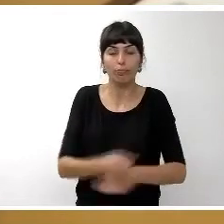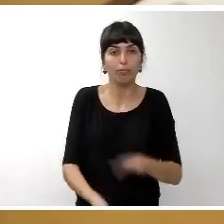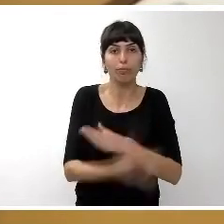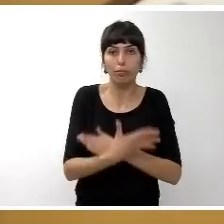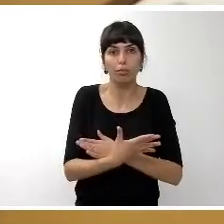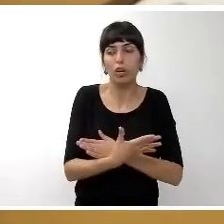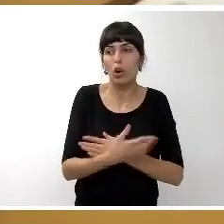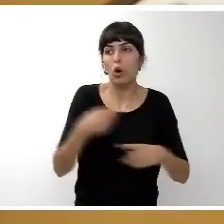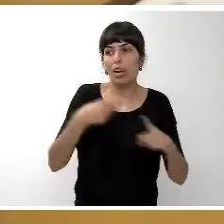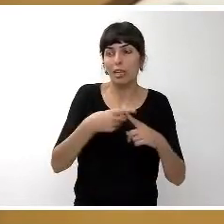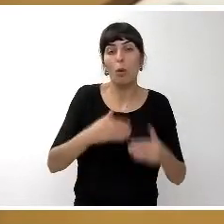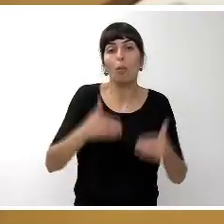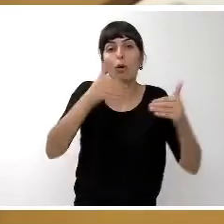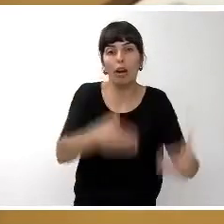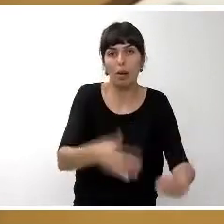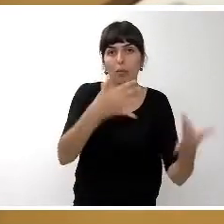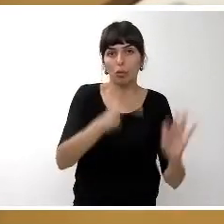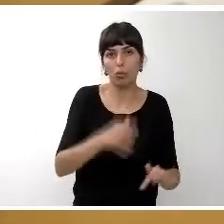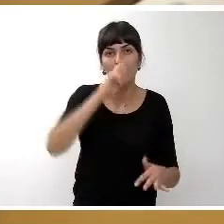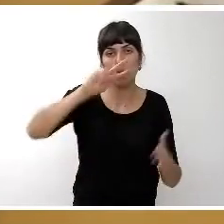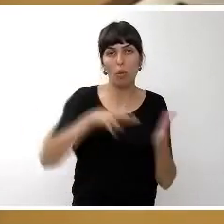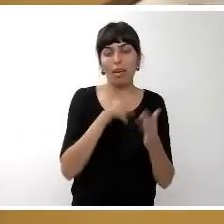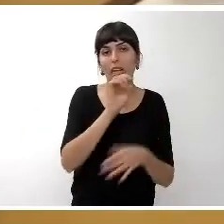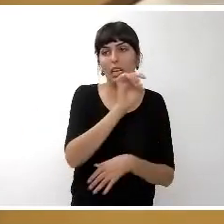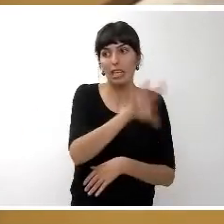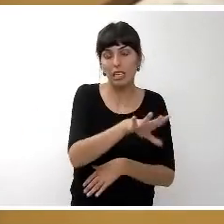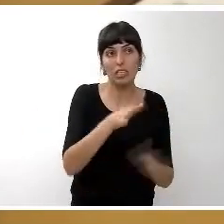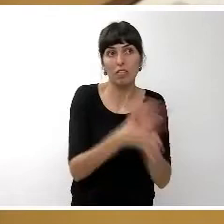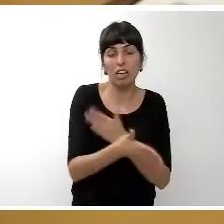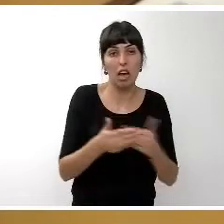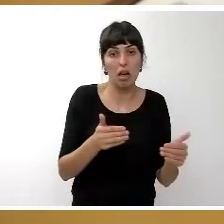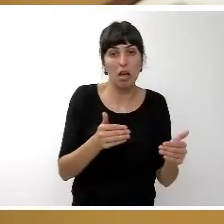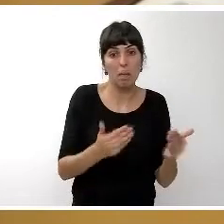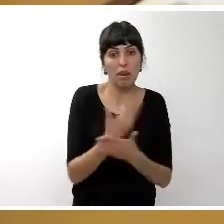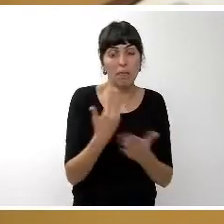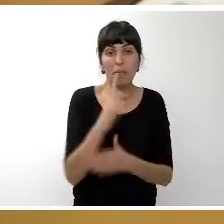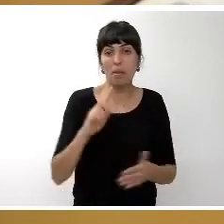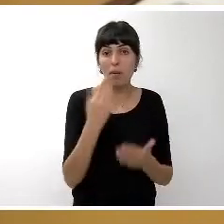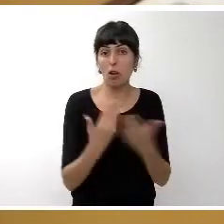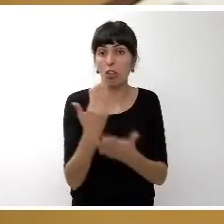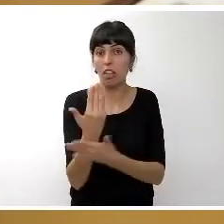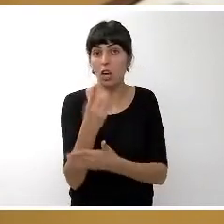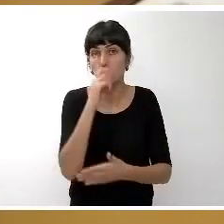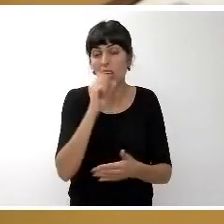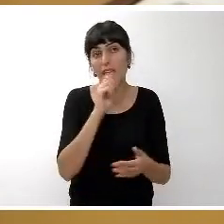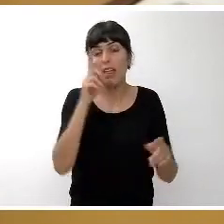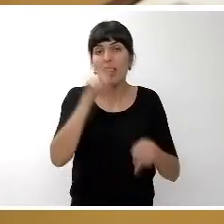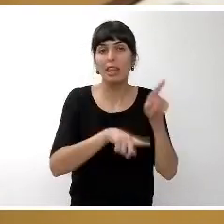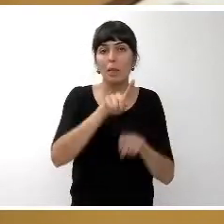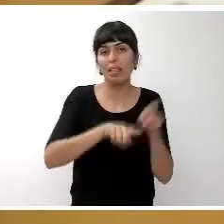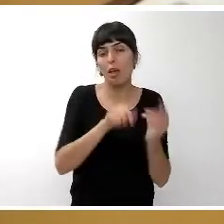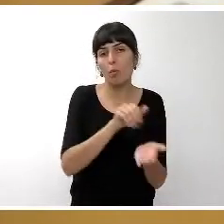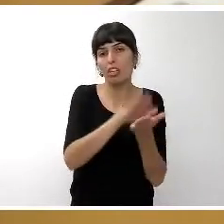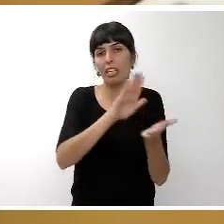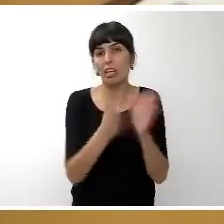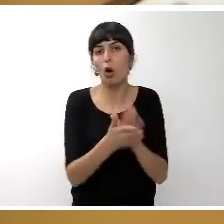2015 con lo cual en los primeros días no sé cuántos dependerá de la publicación en el boletín oficial no tendremos